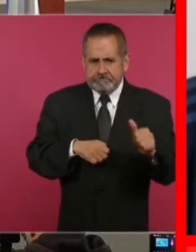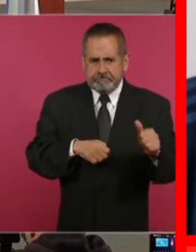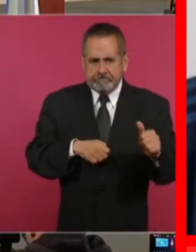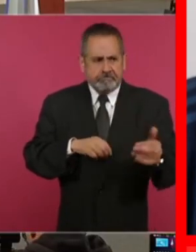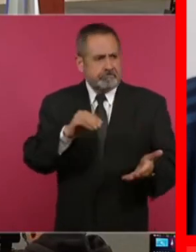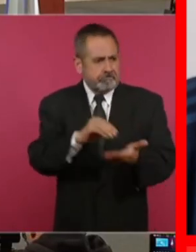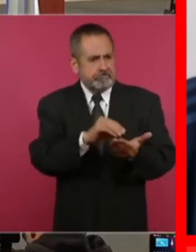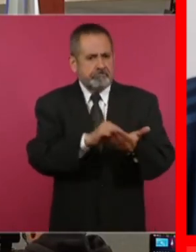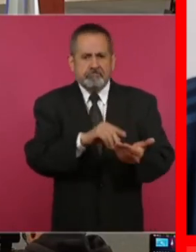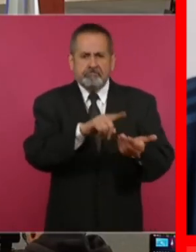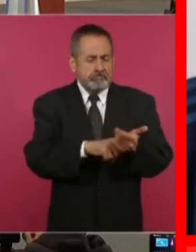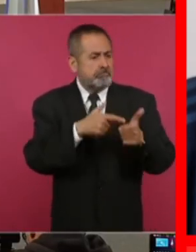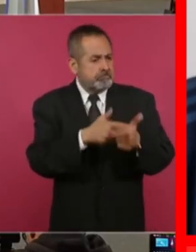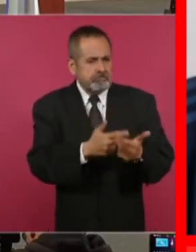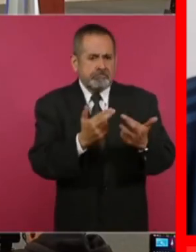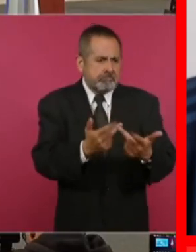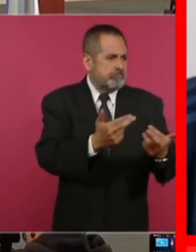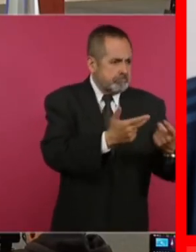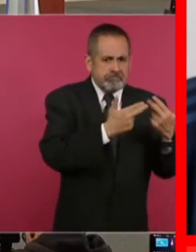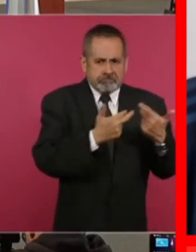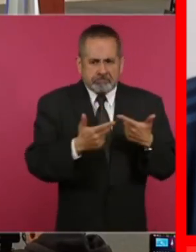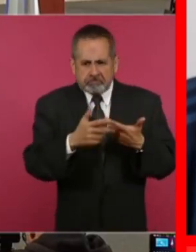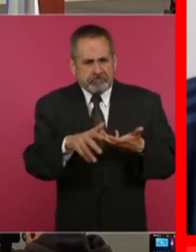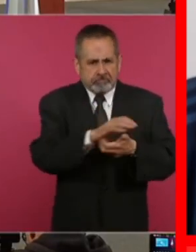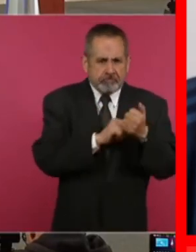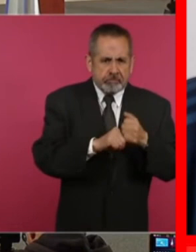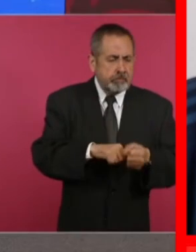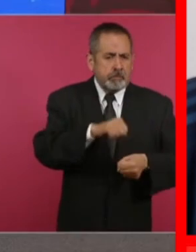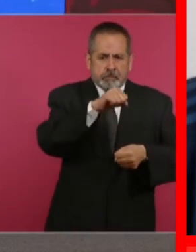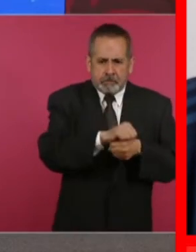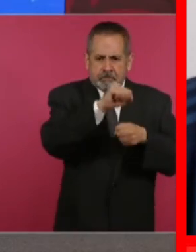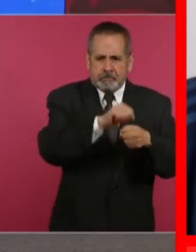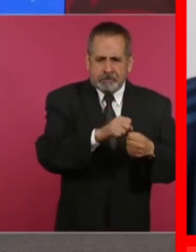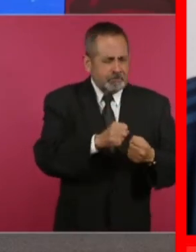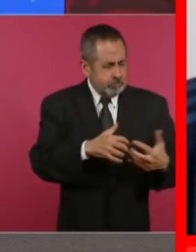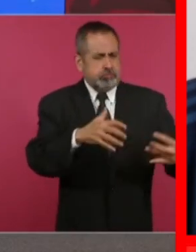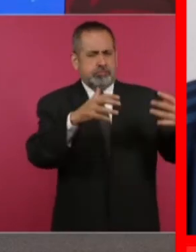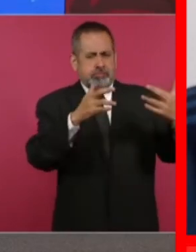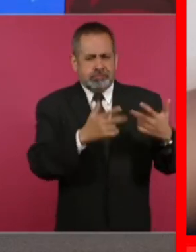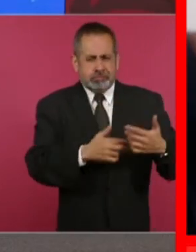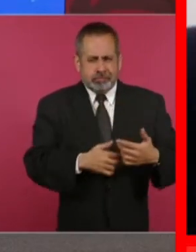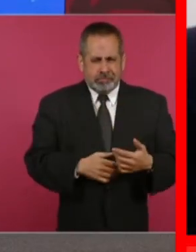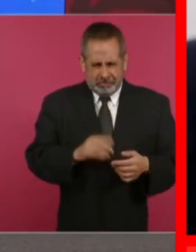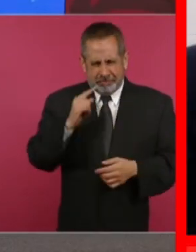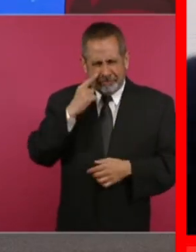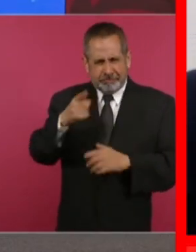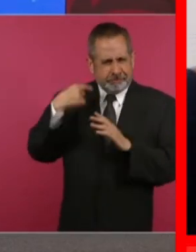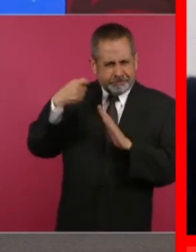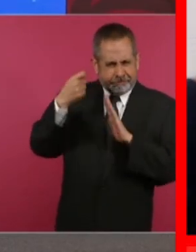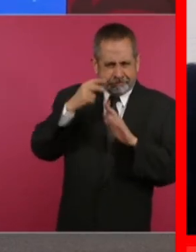destruyendo, dinamitando. Ahorita van a ver un video,